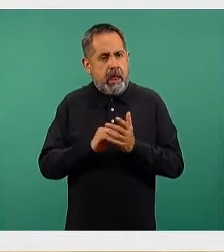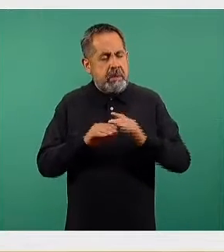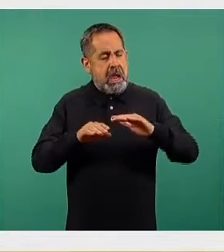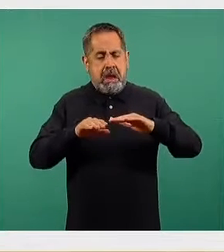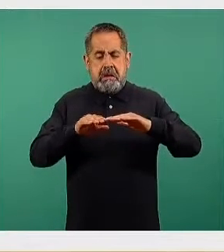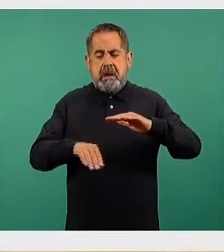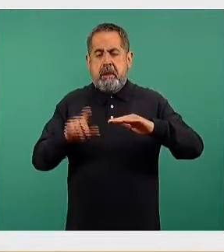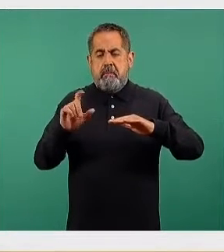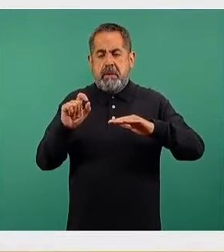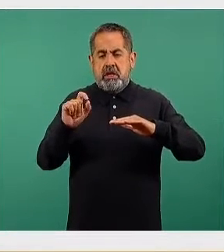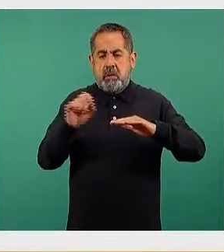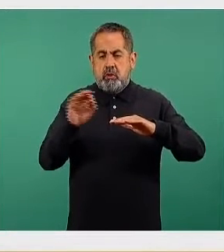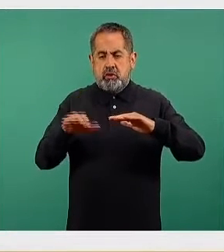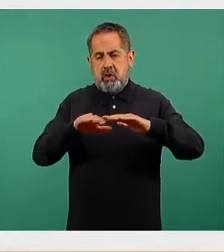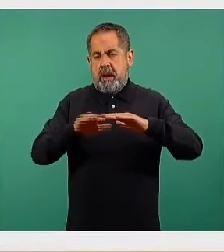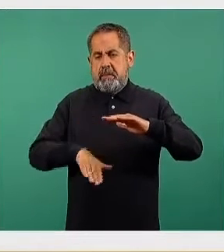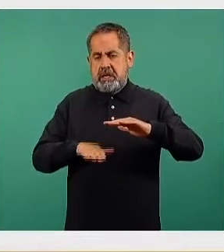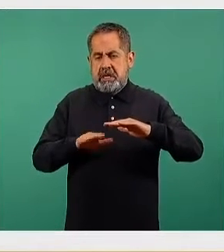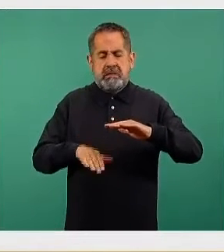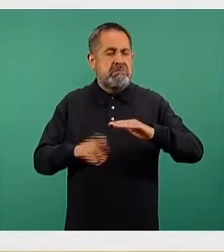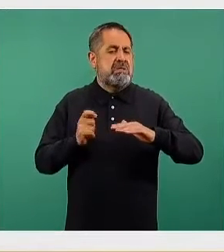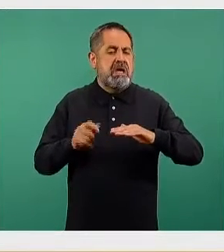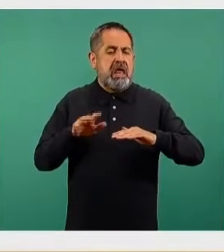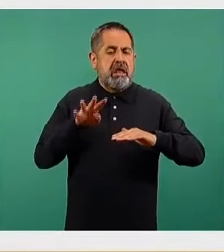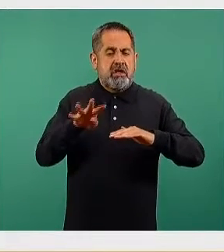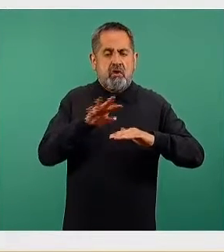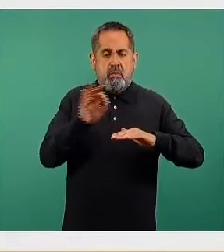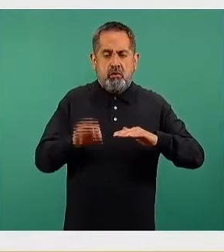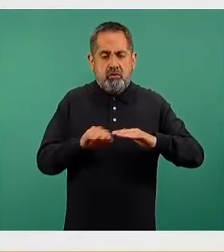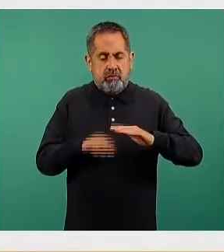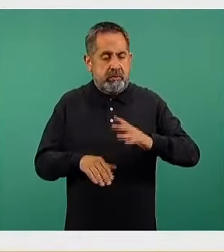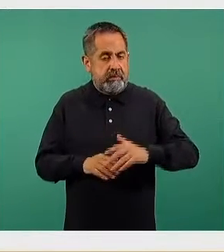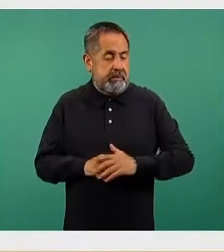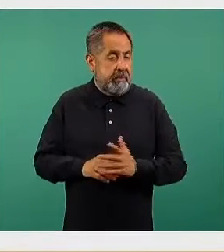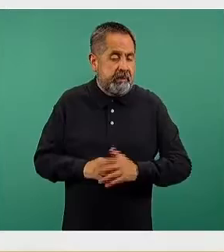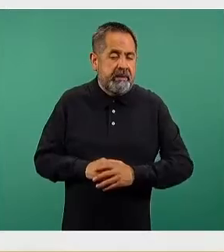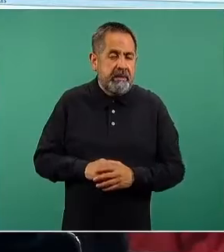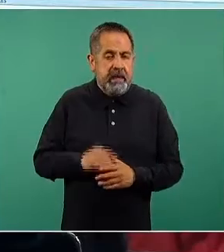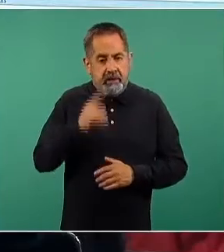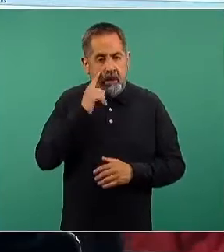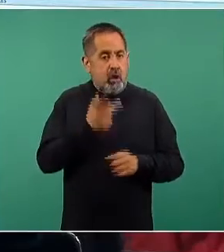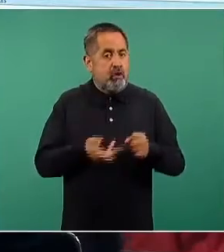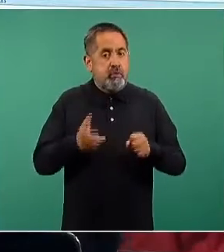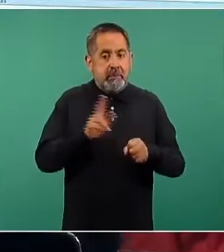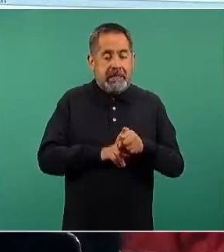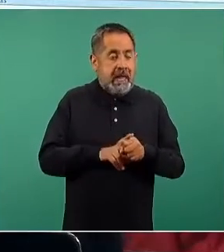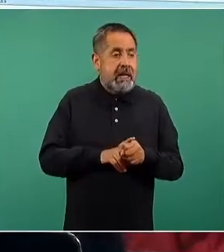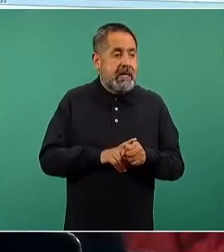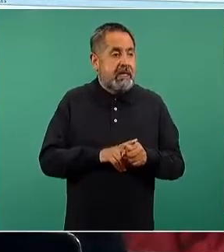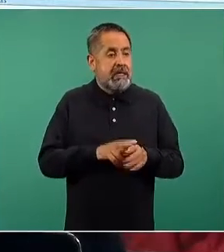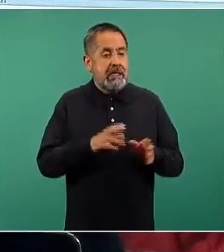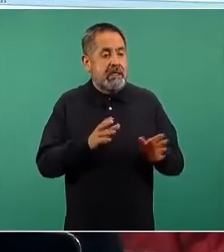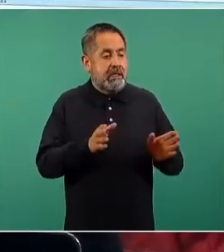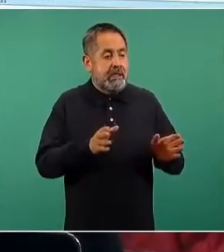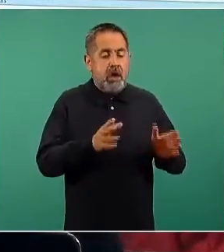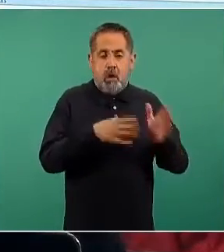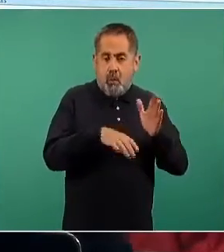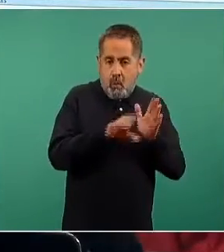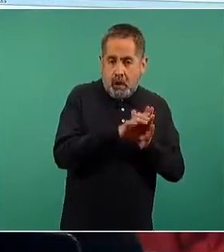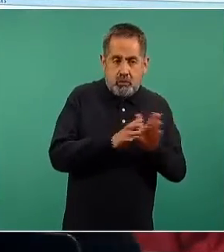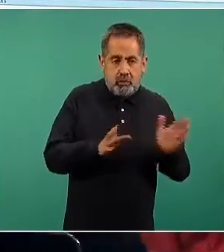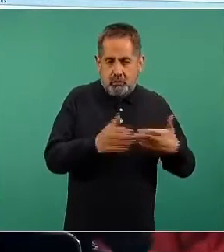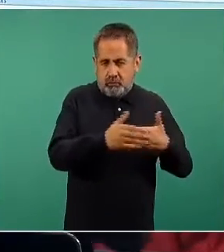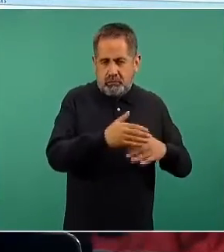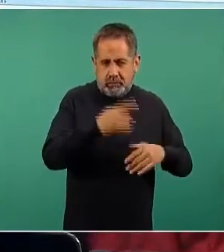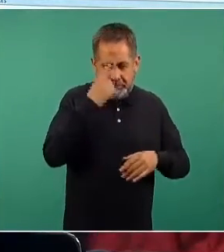por debajo del 20% en un 19. Y si vemos las diapositivas de la ocupación específica de camas generales, que es